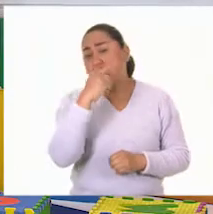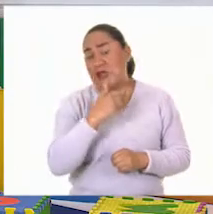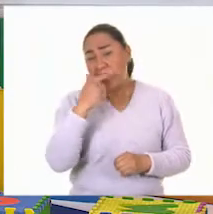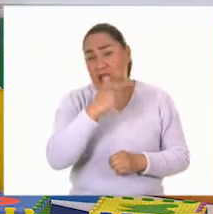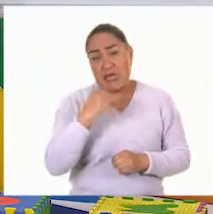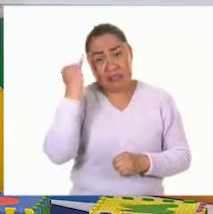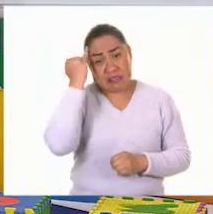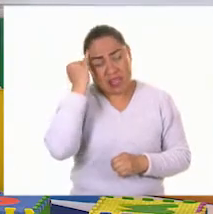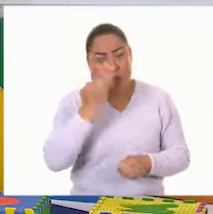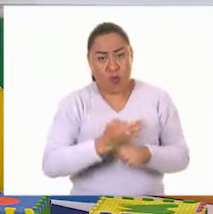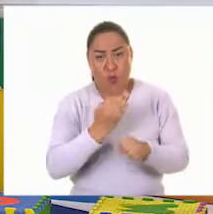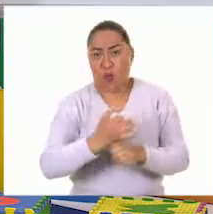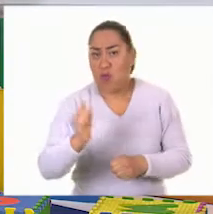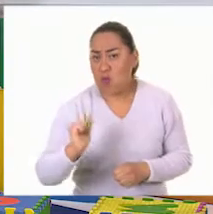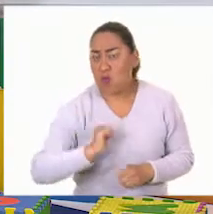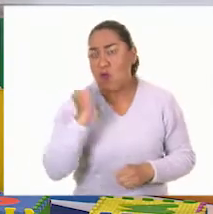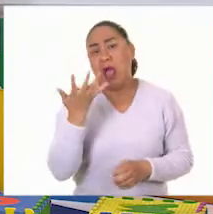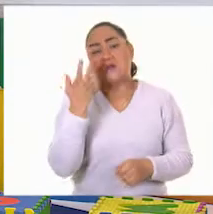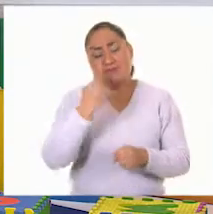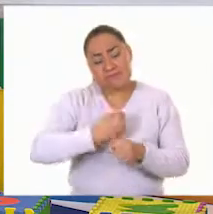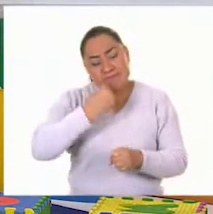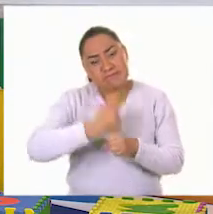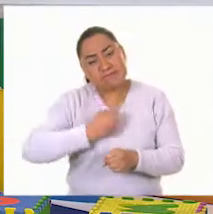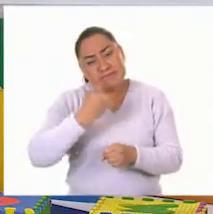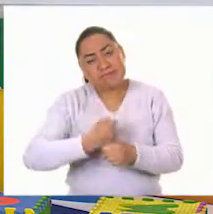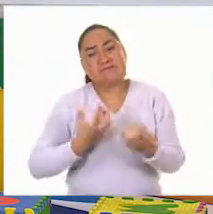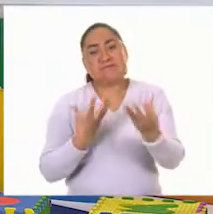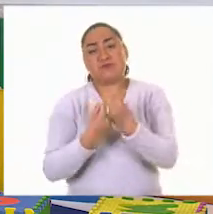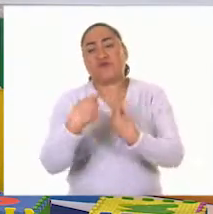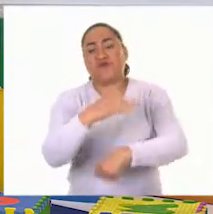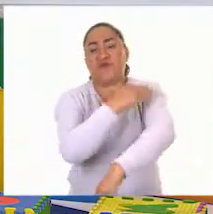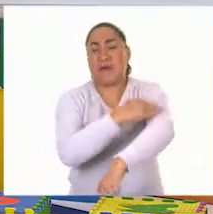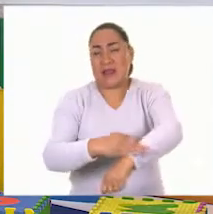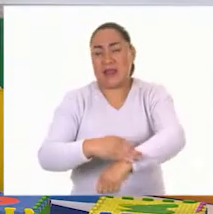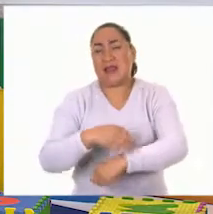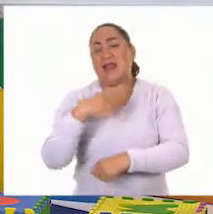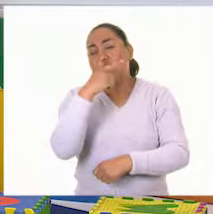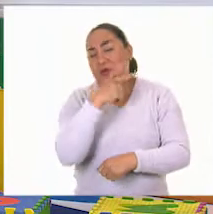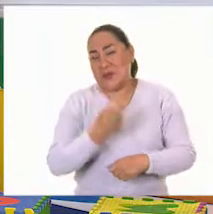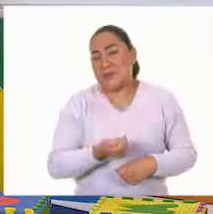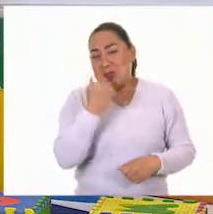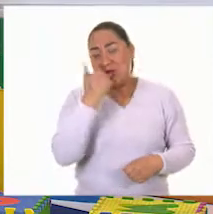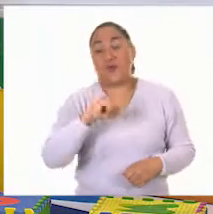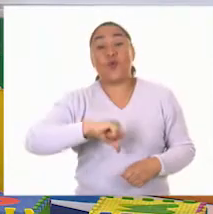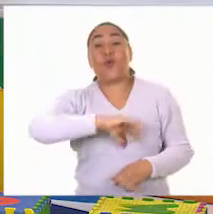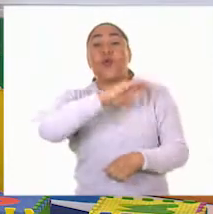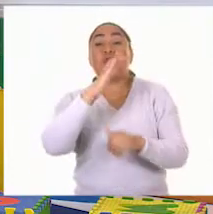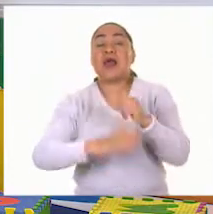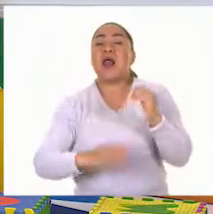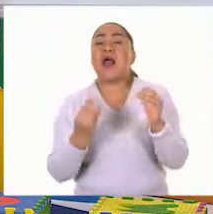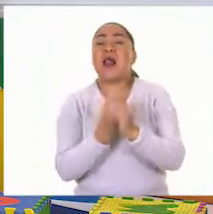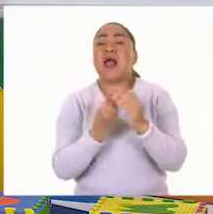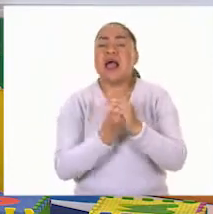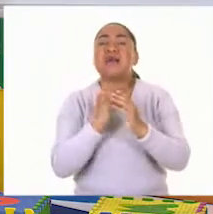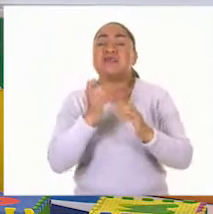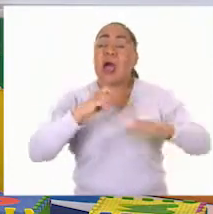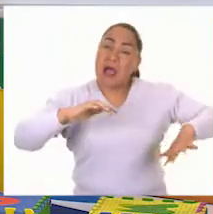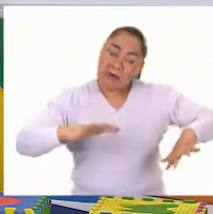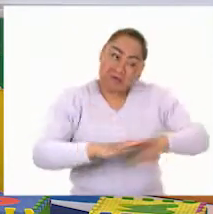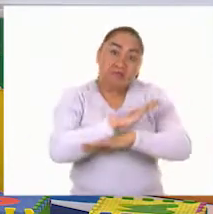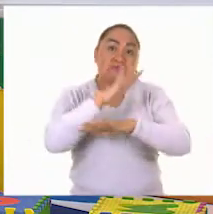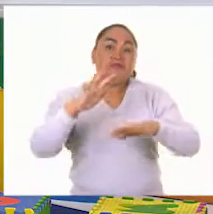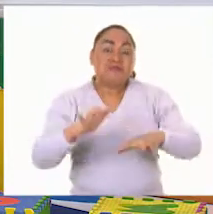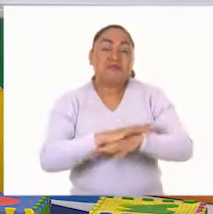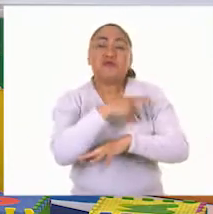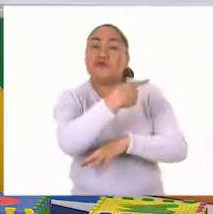también este momento para practicarla y platica con tu familia en tu lengua materna por hoy hemos terminado con han cambiado las actividades